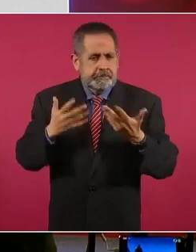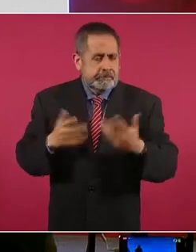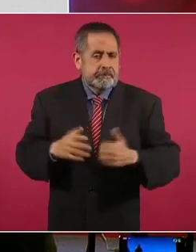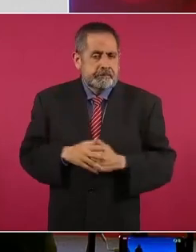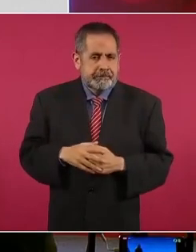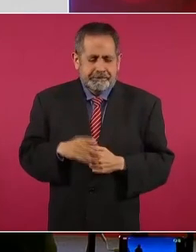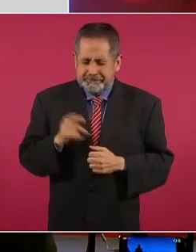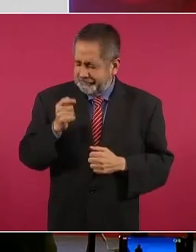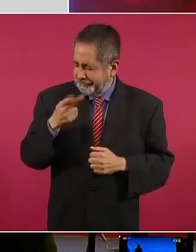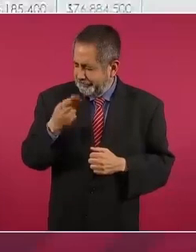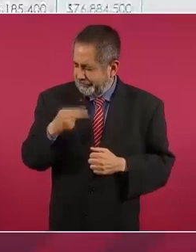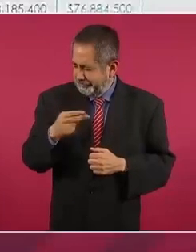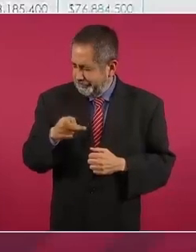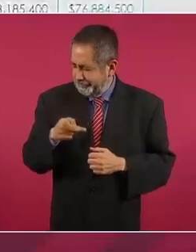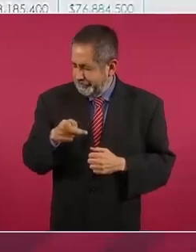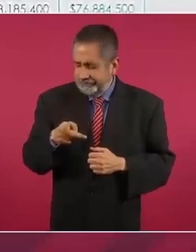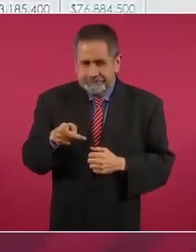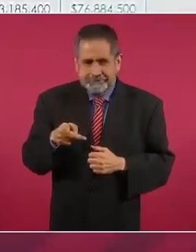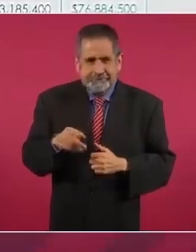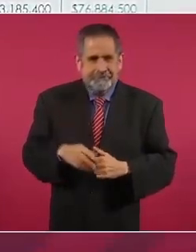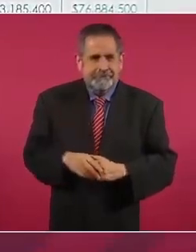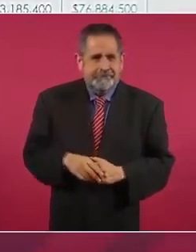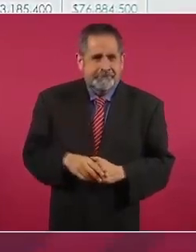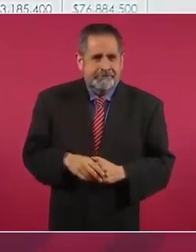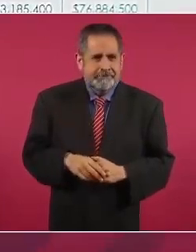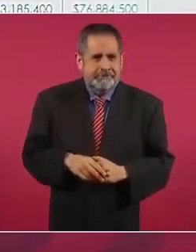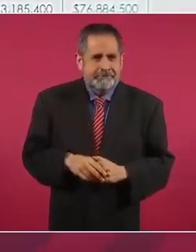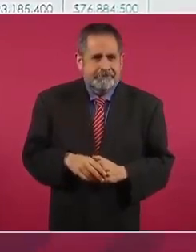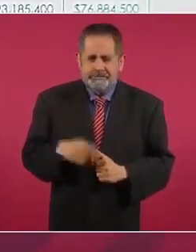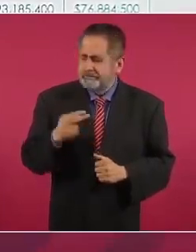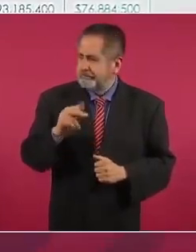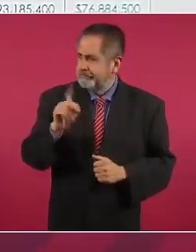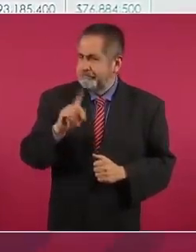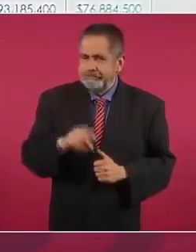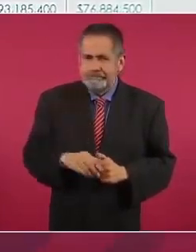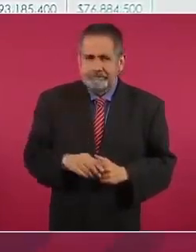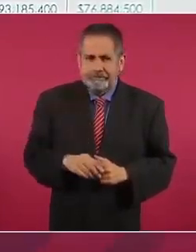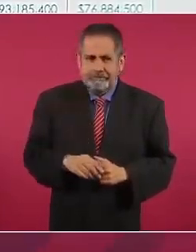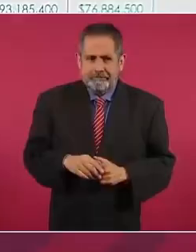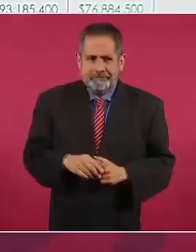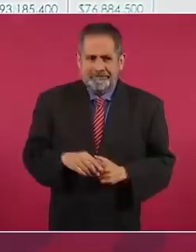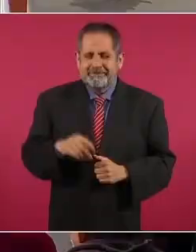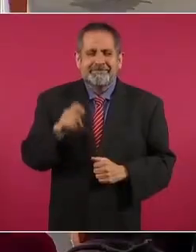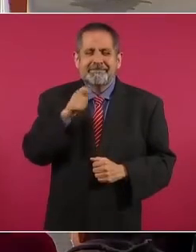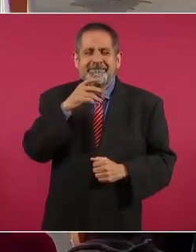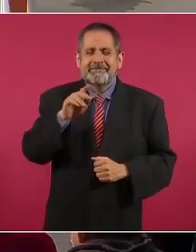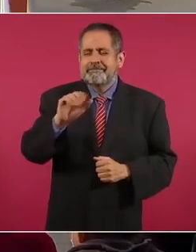abanicos,